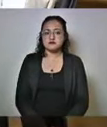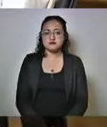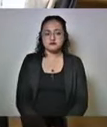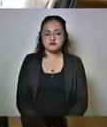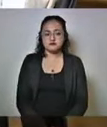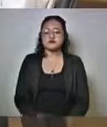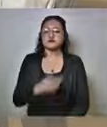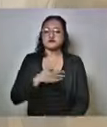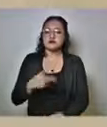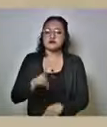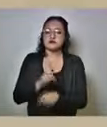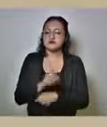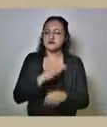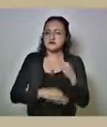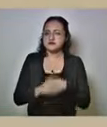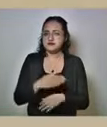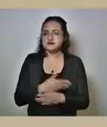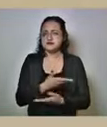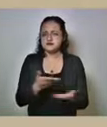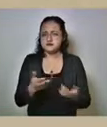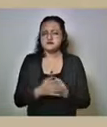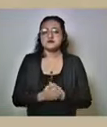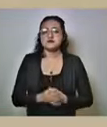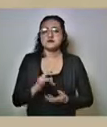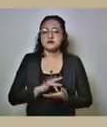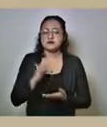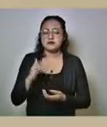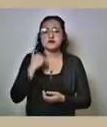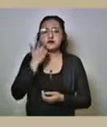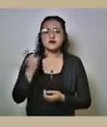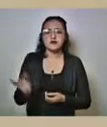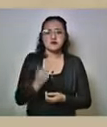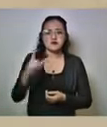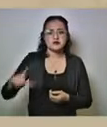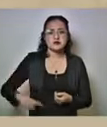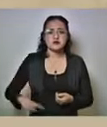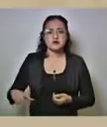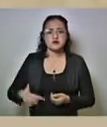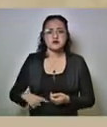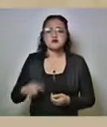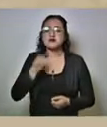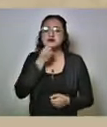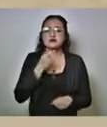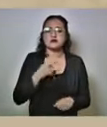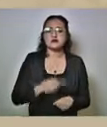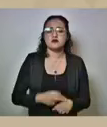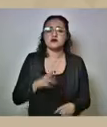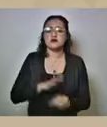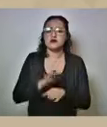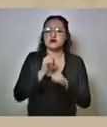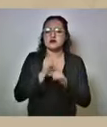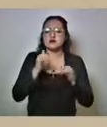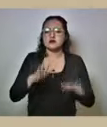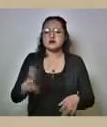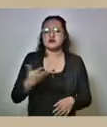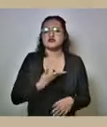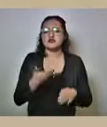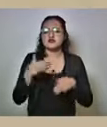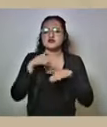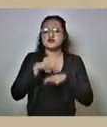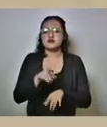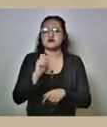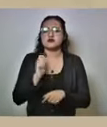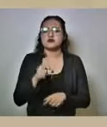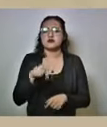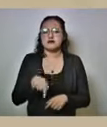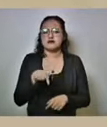Buenos días a toda la mesa y gracias. Quisiera preguntarle al gobernador y al secretario qué información tienen respecto a este